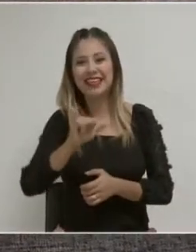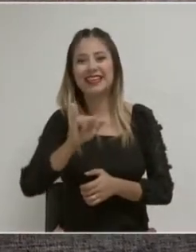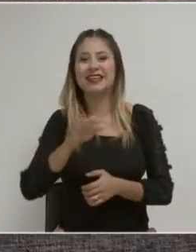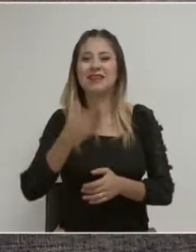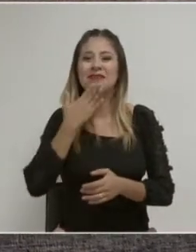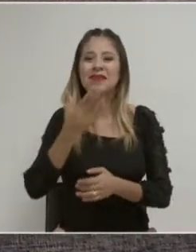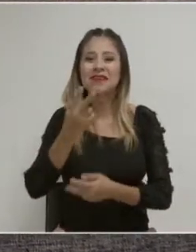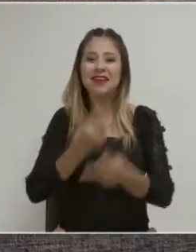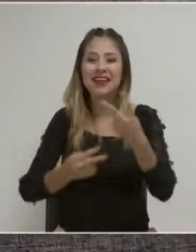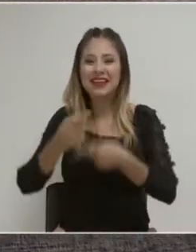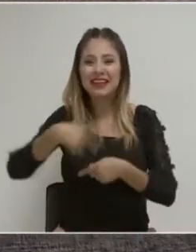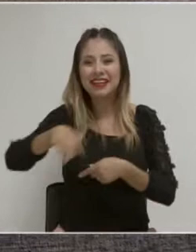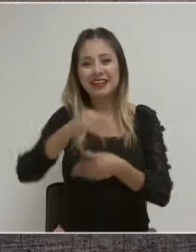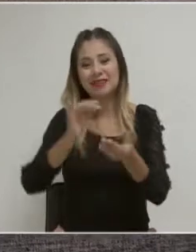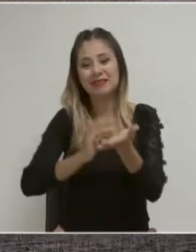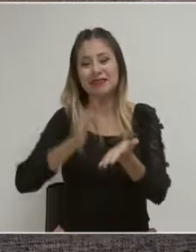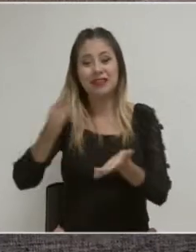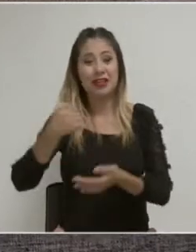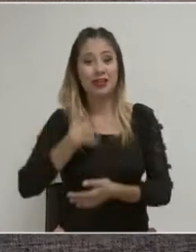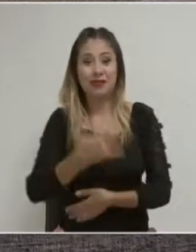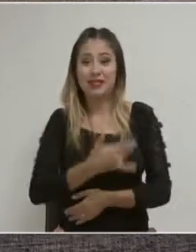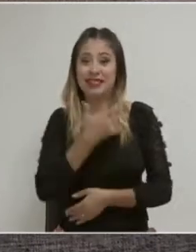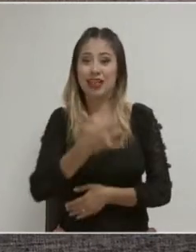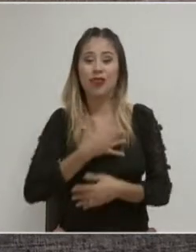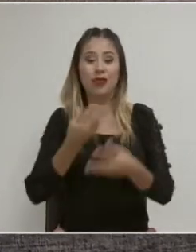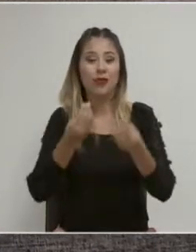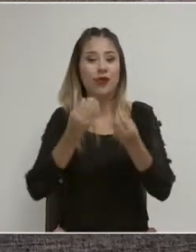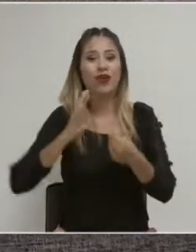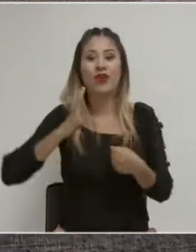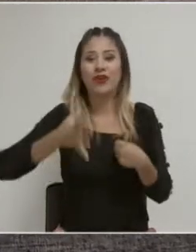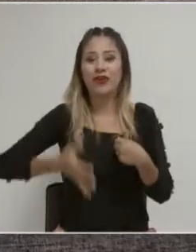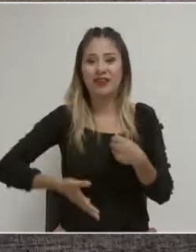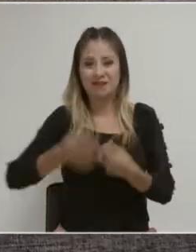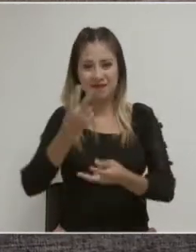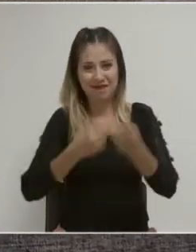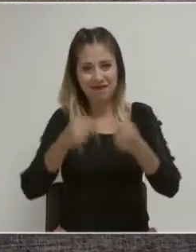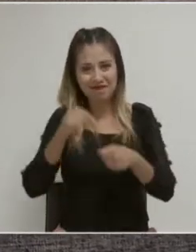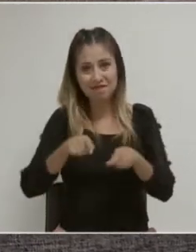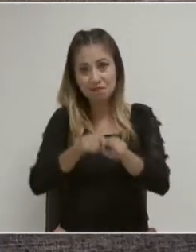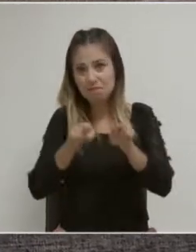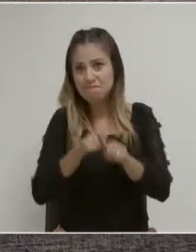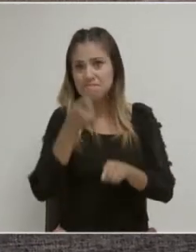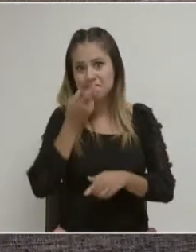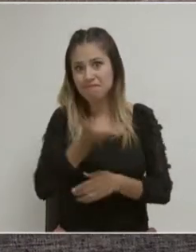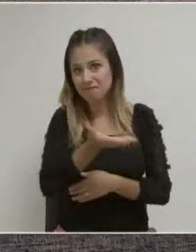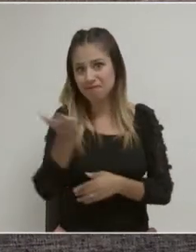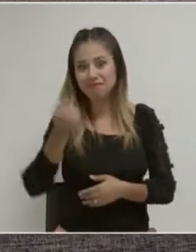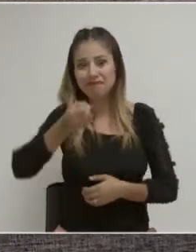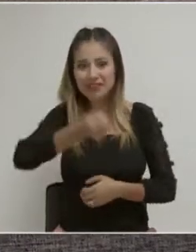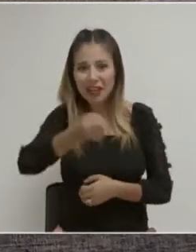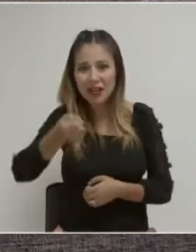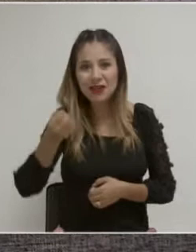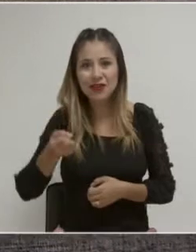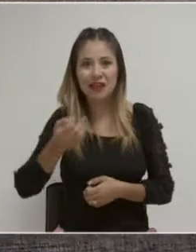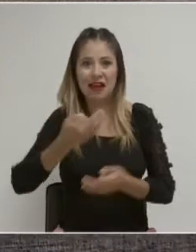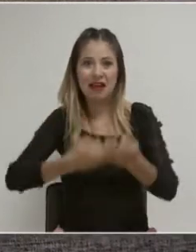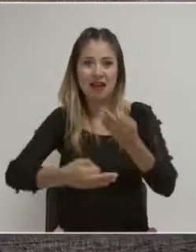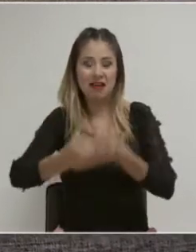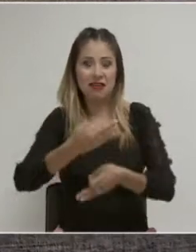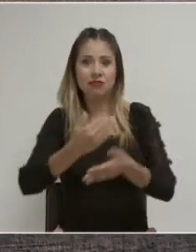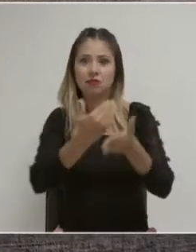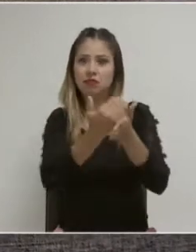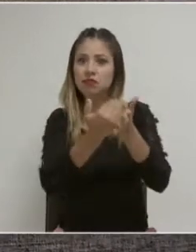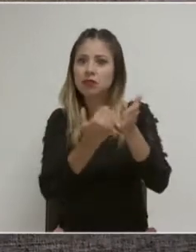la invitación. Me siento muy honrada y también saludo al programa porque me parece que es una agenda muy